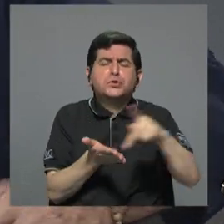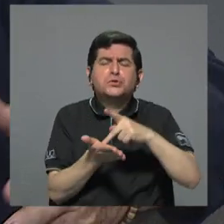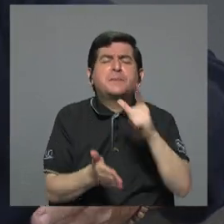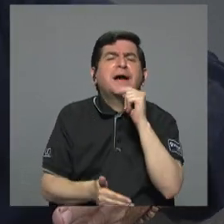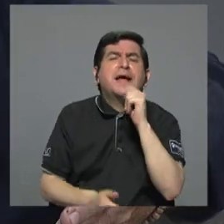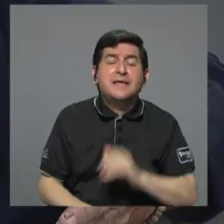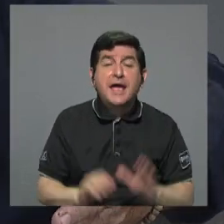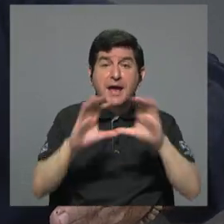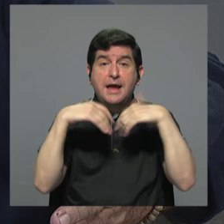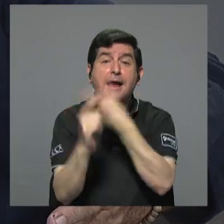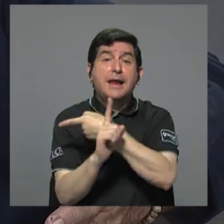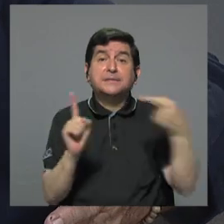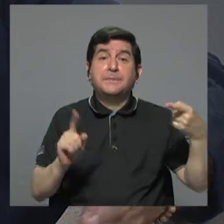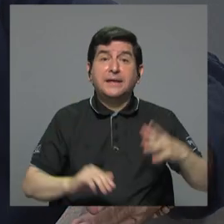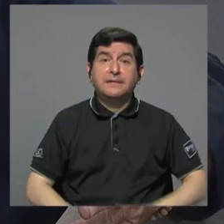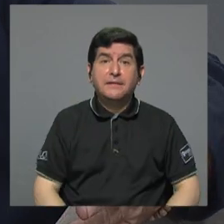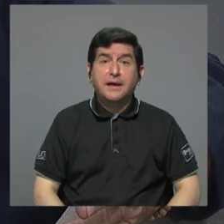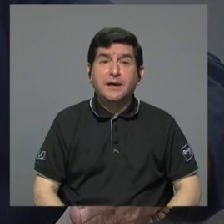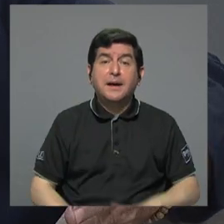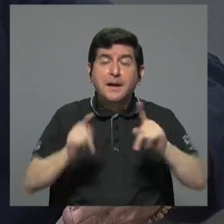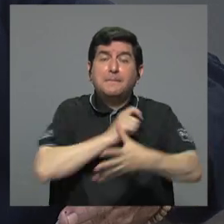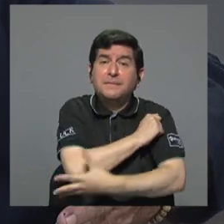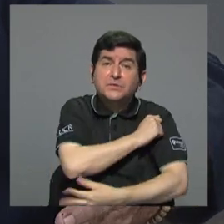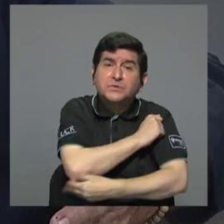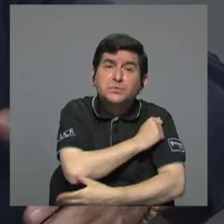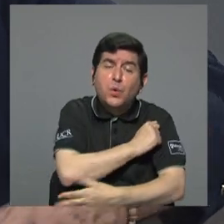¿A la clase media? ¿A los pobres?